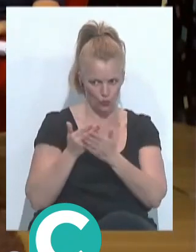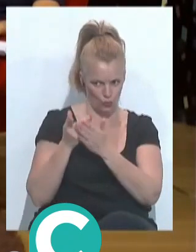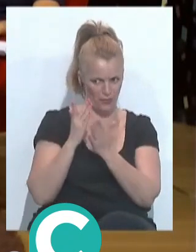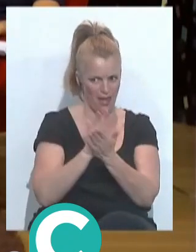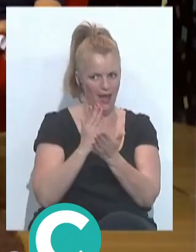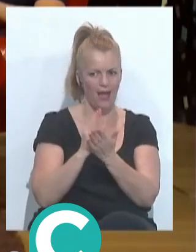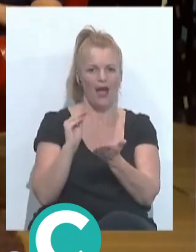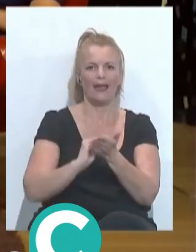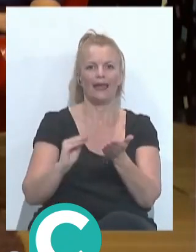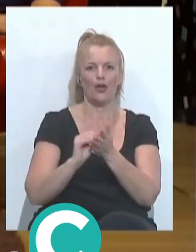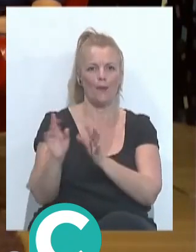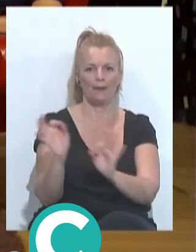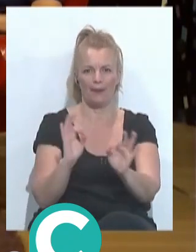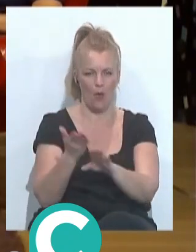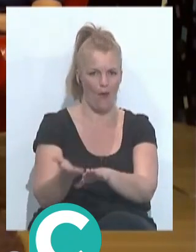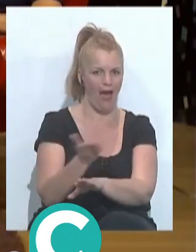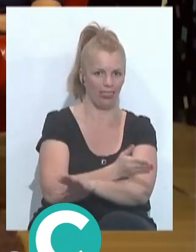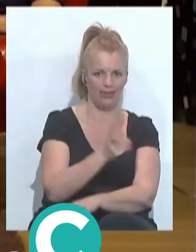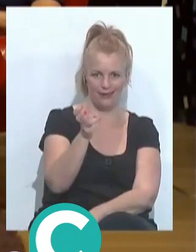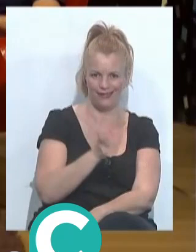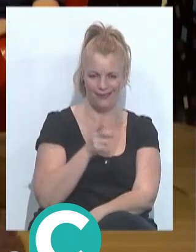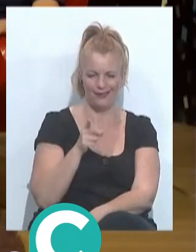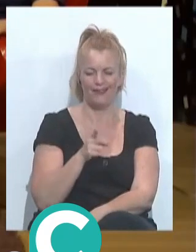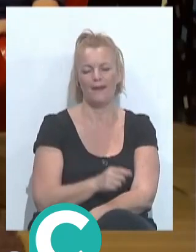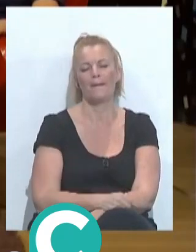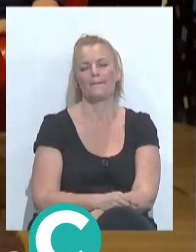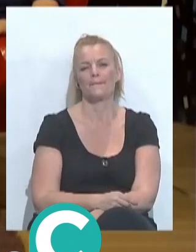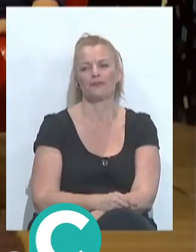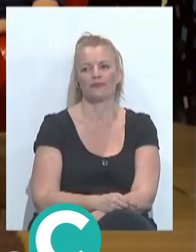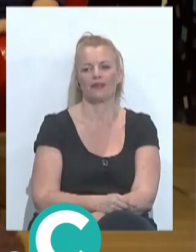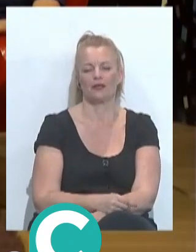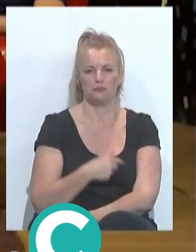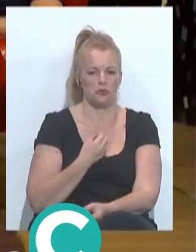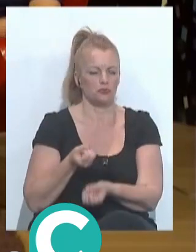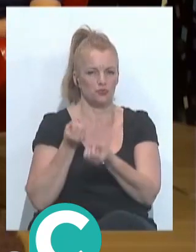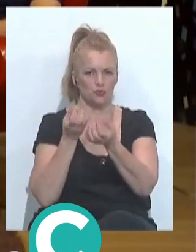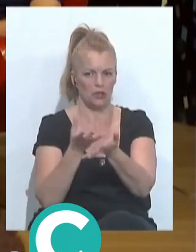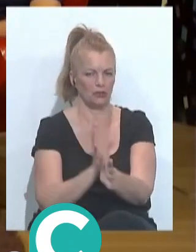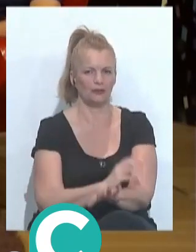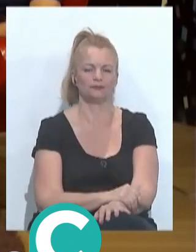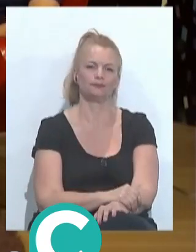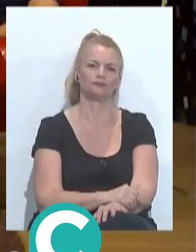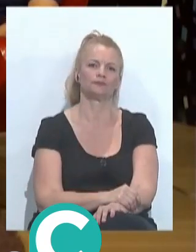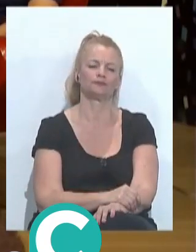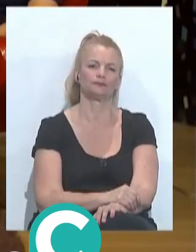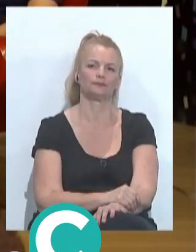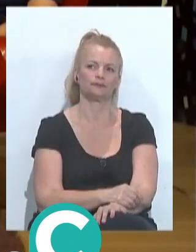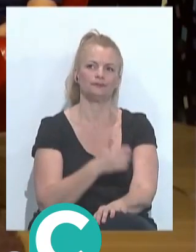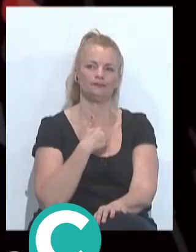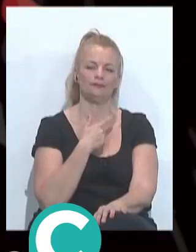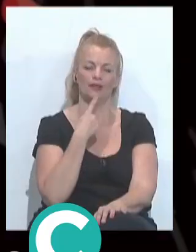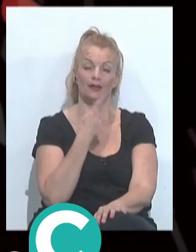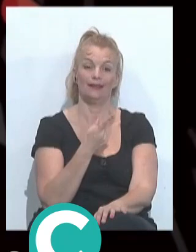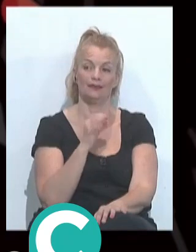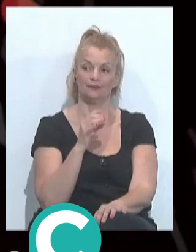venir Luis yo creo que realmente he aprovechado lo más chungo que ha habido lo que sí es